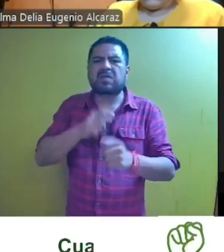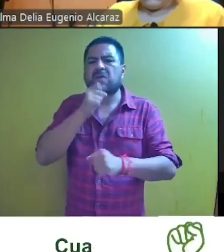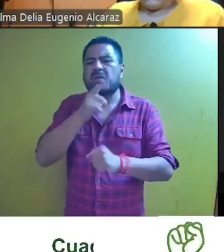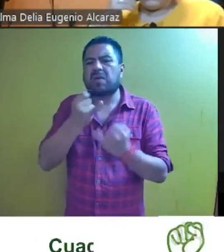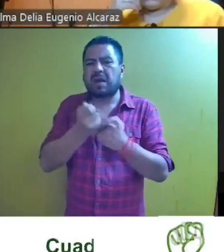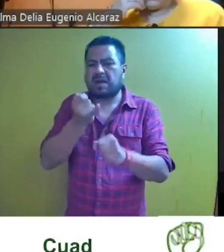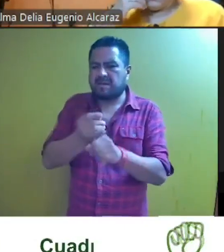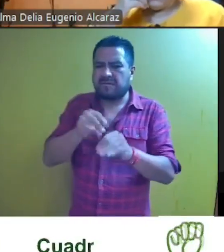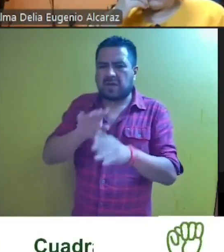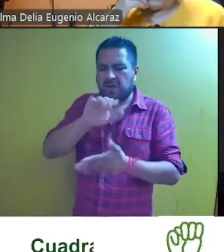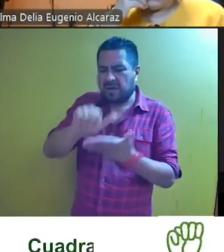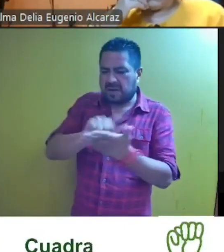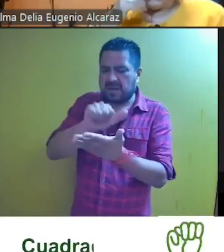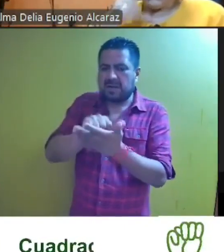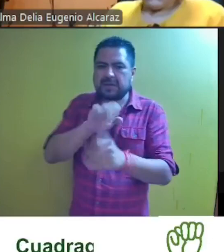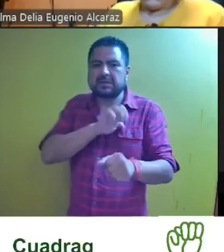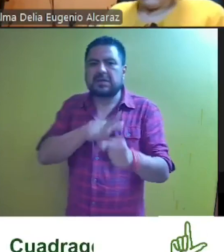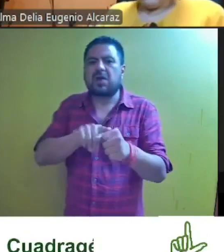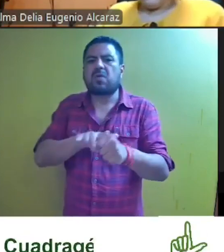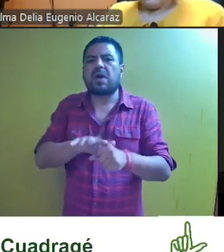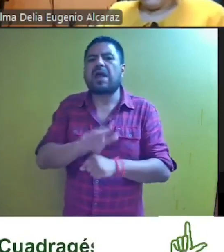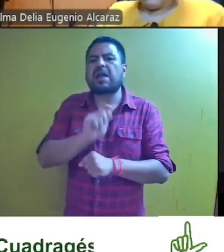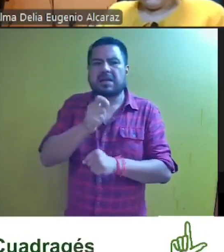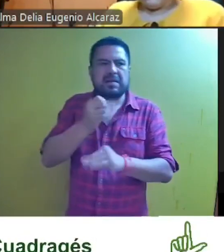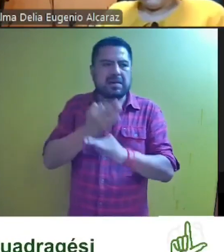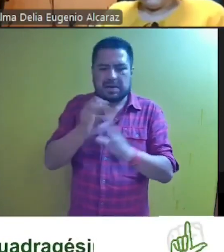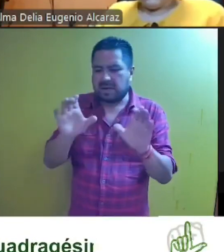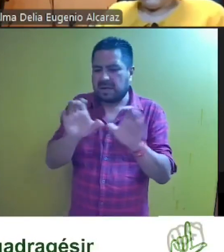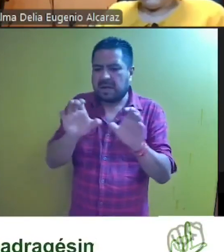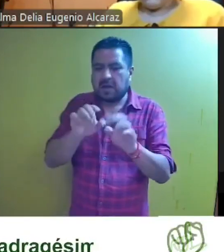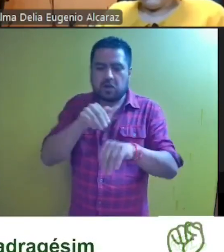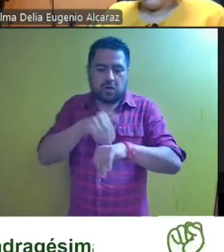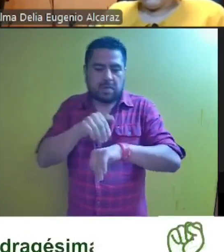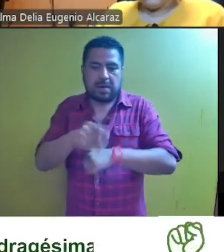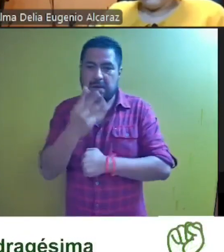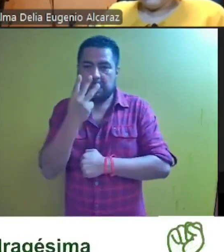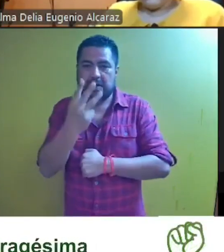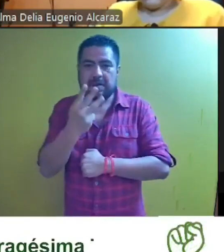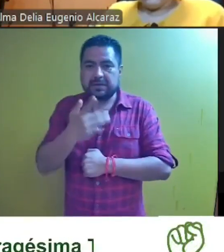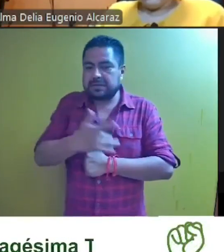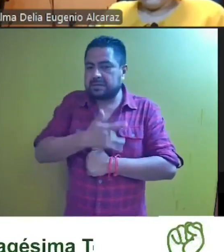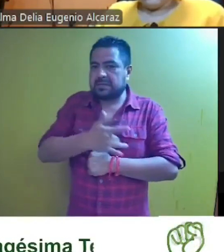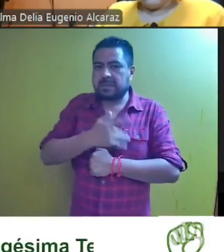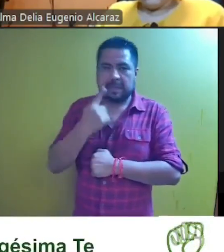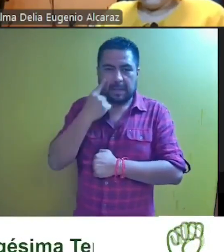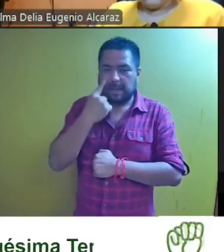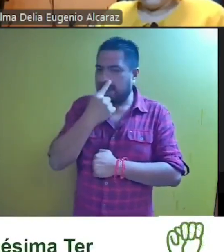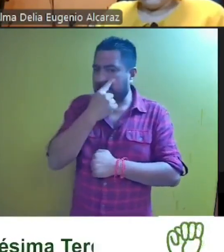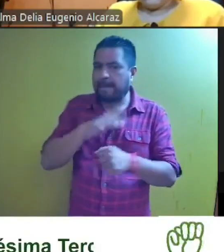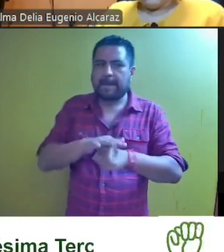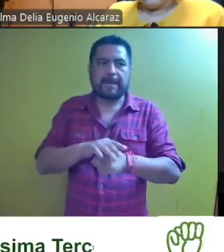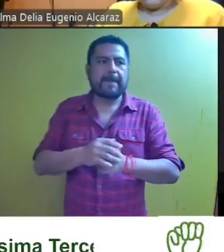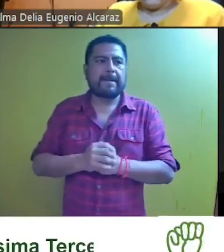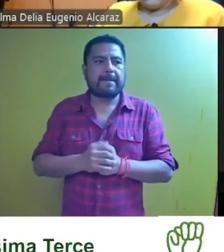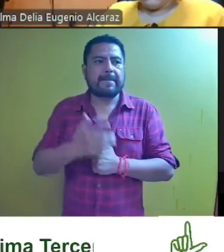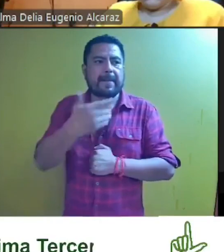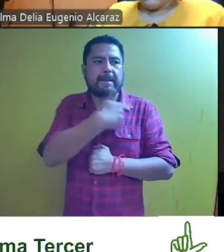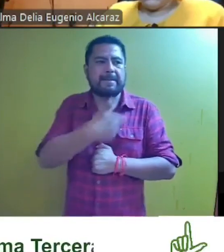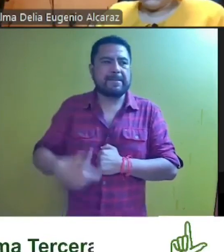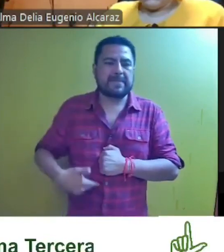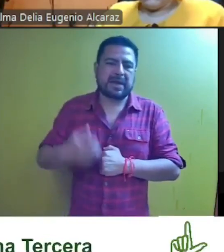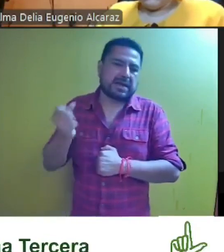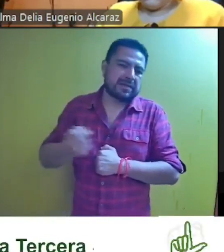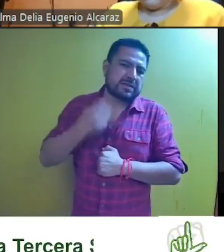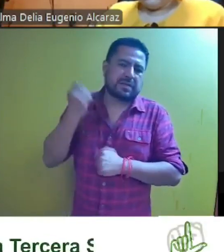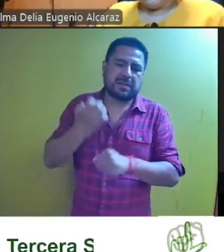contenido del acta en específico con lo que se hace constar en el punto 3 en el sentido de que la presidenta de la